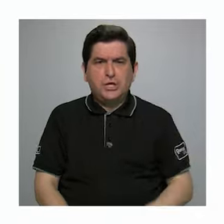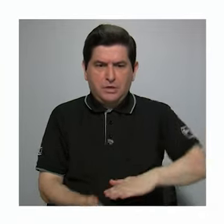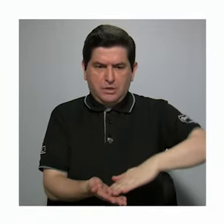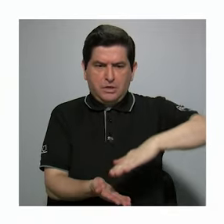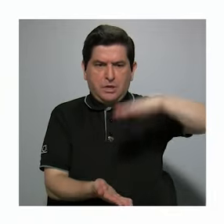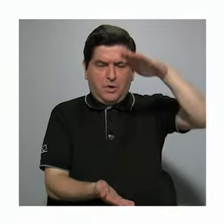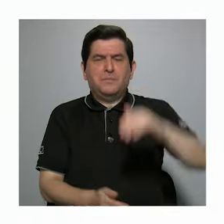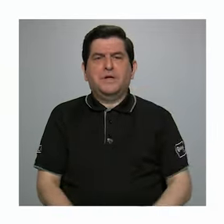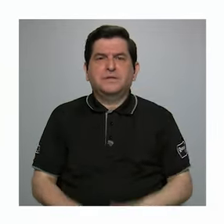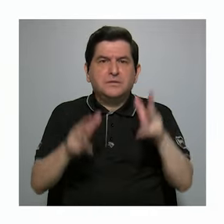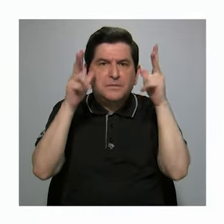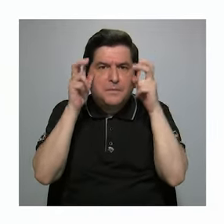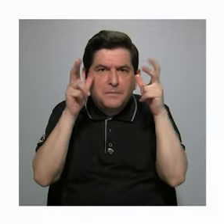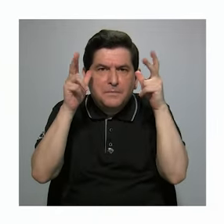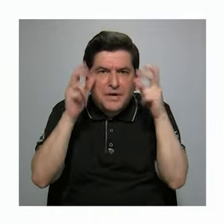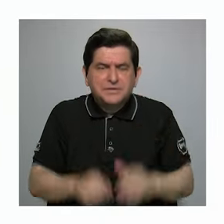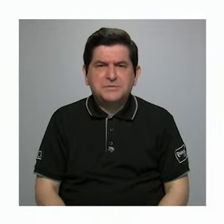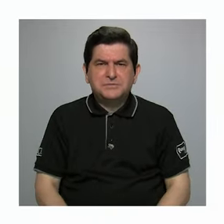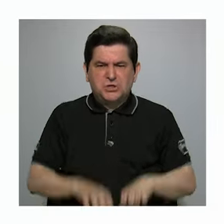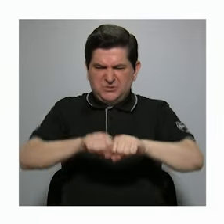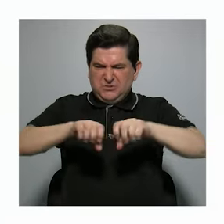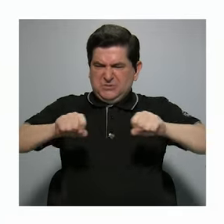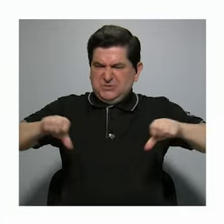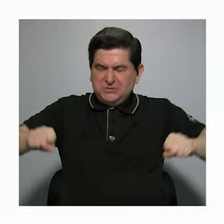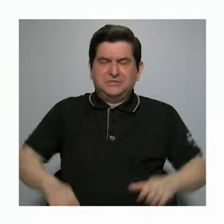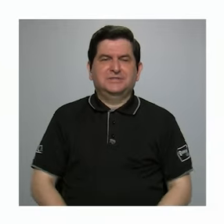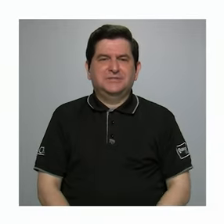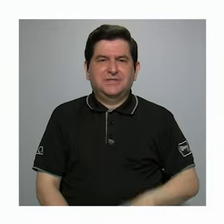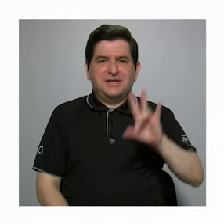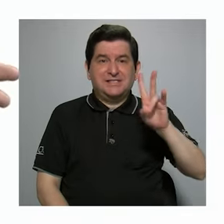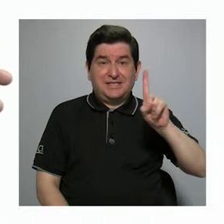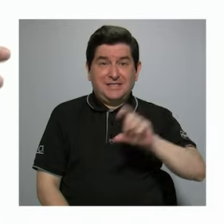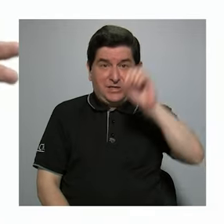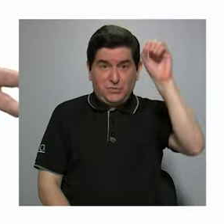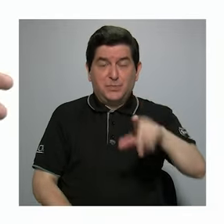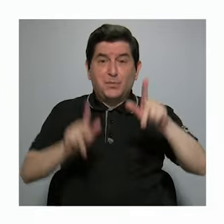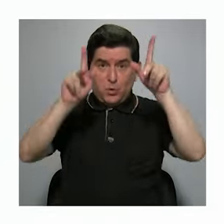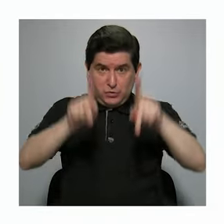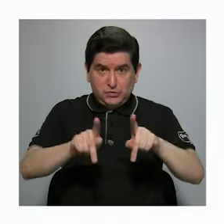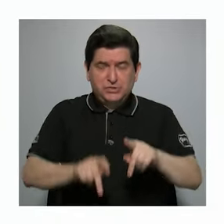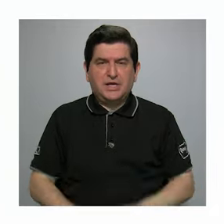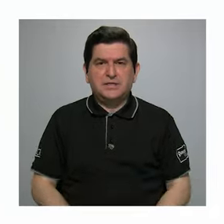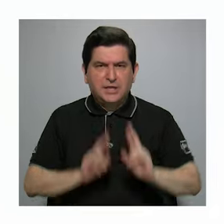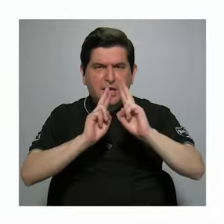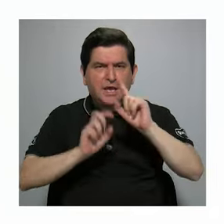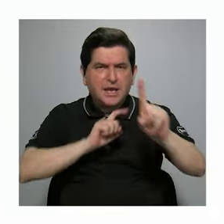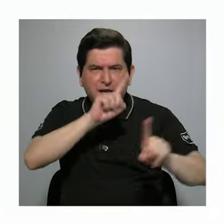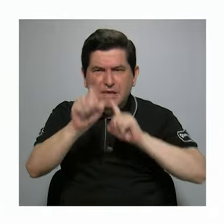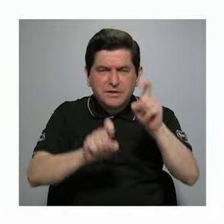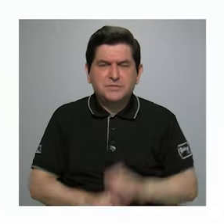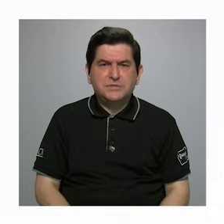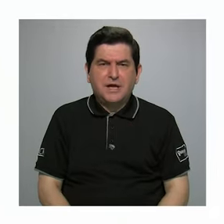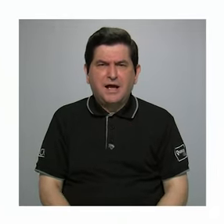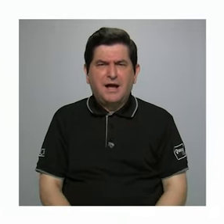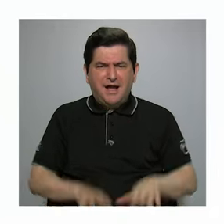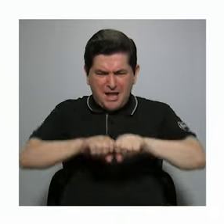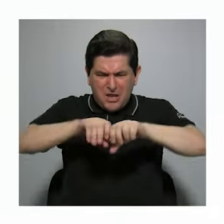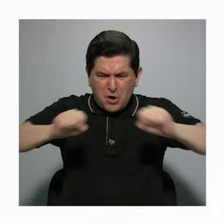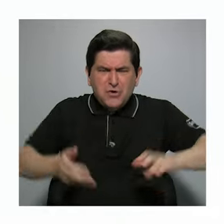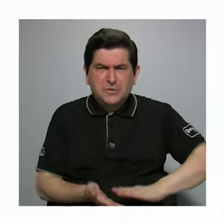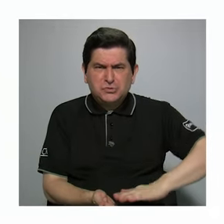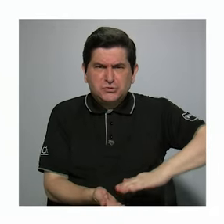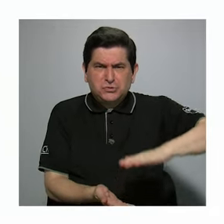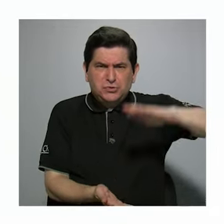aumento es en la percepción de la corrupción. 71% de las personas encuestadas afirma que la corrupción ha